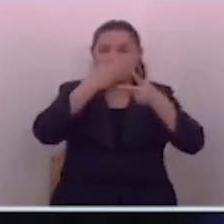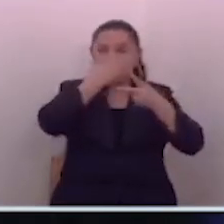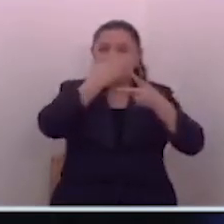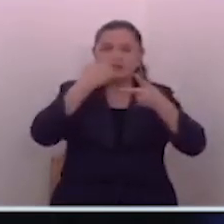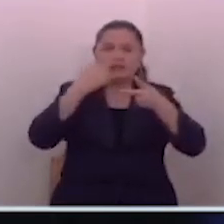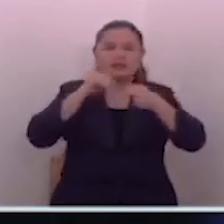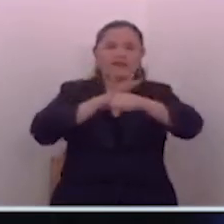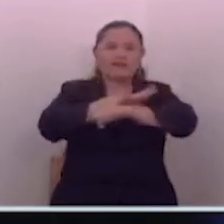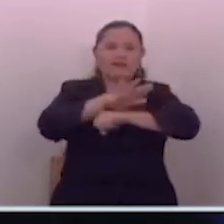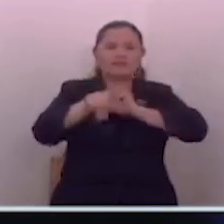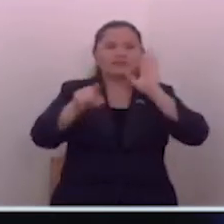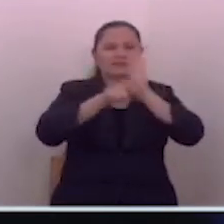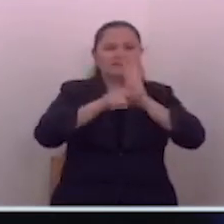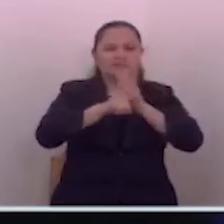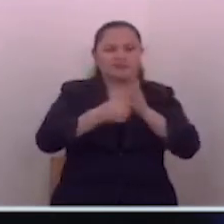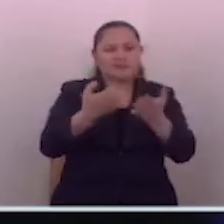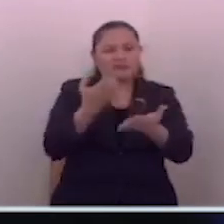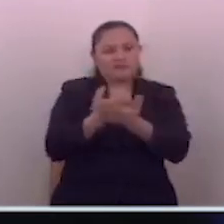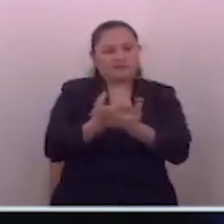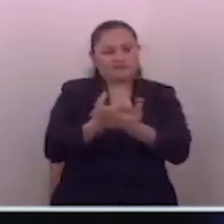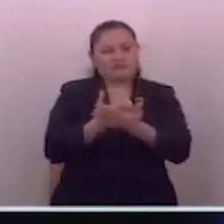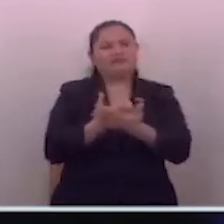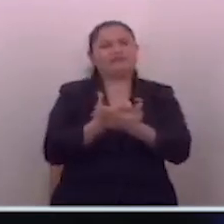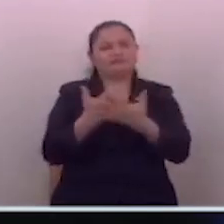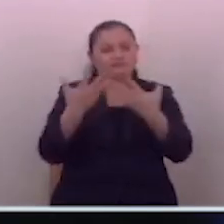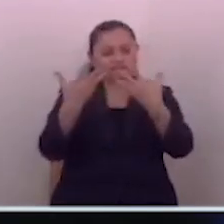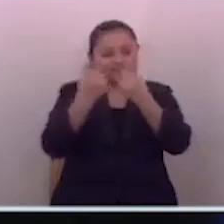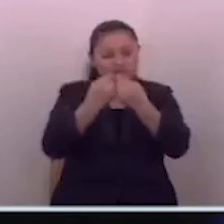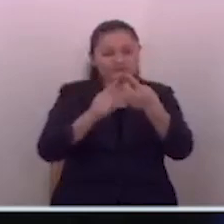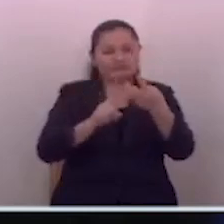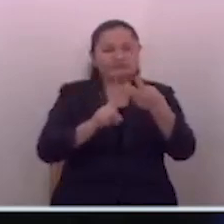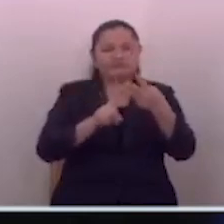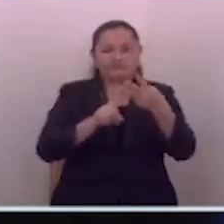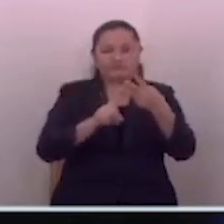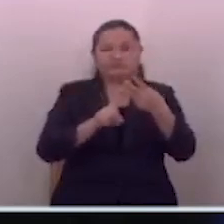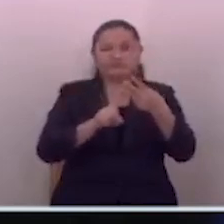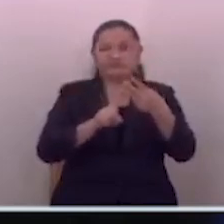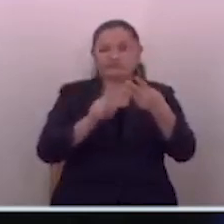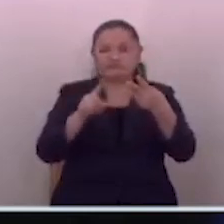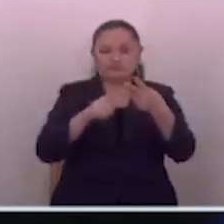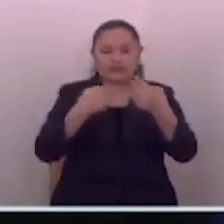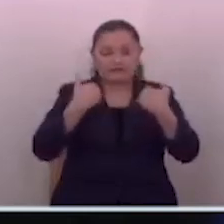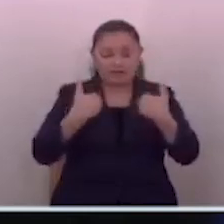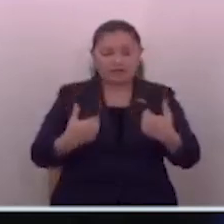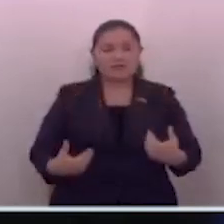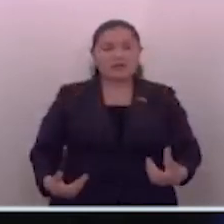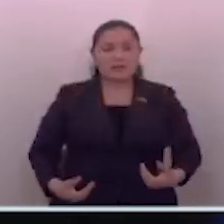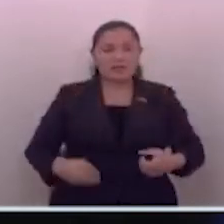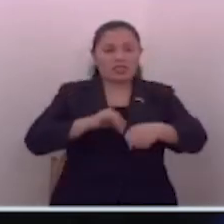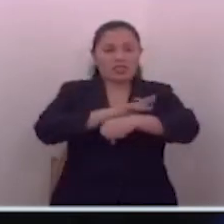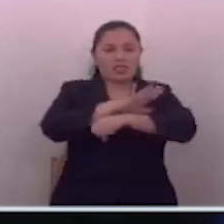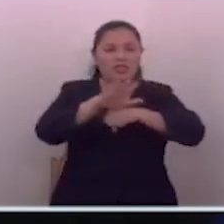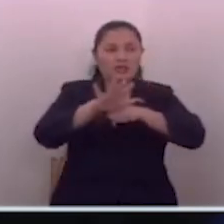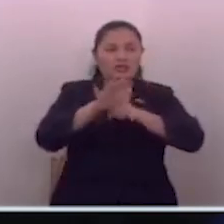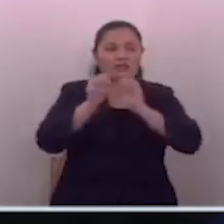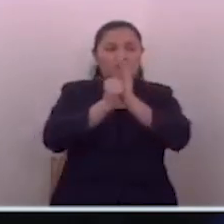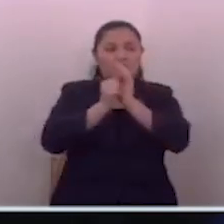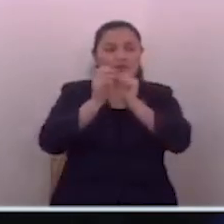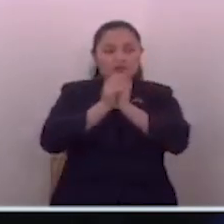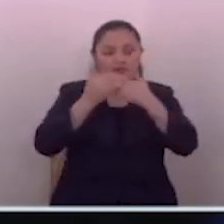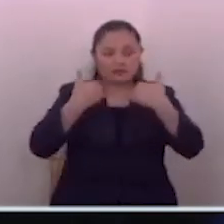afectados económicamente, socialmente, físicamente con problemas